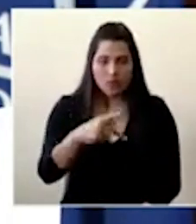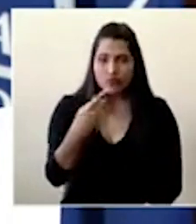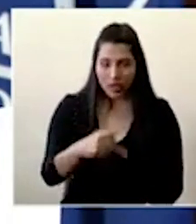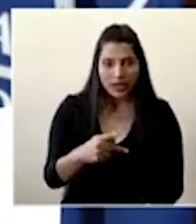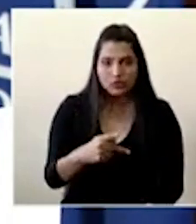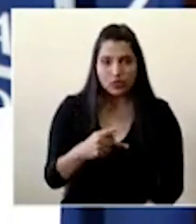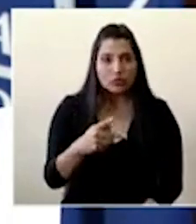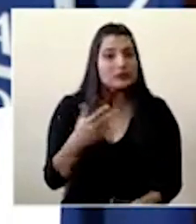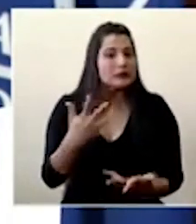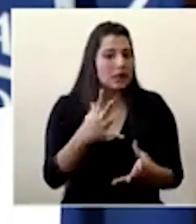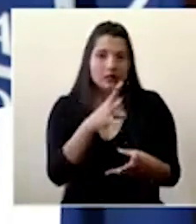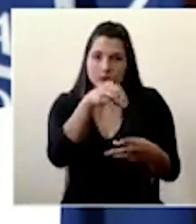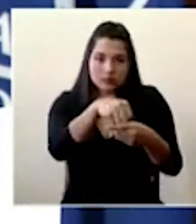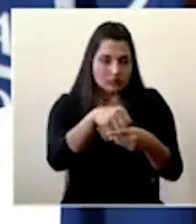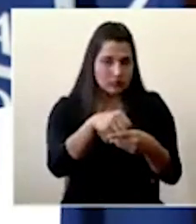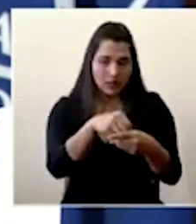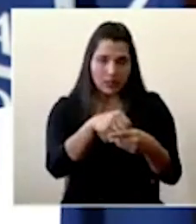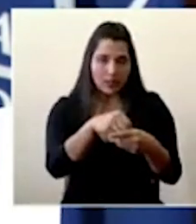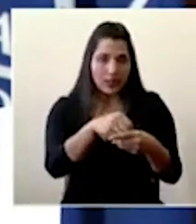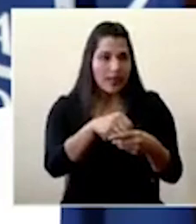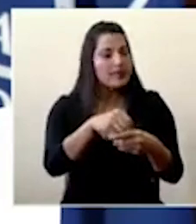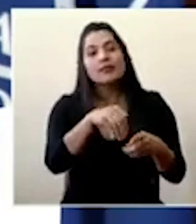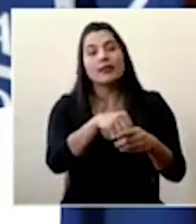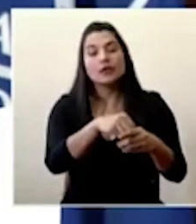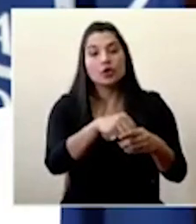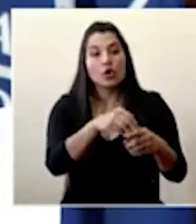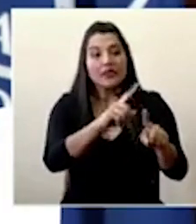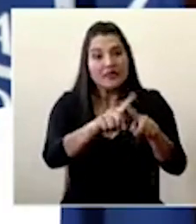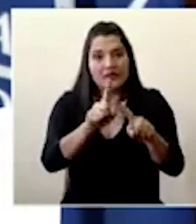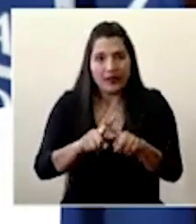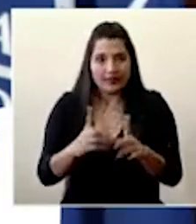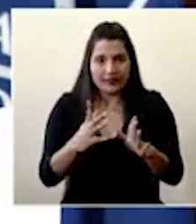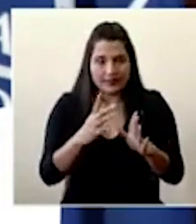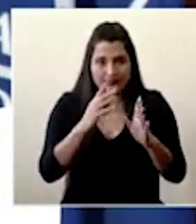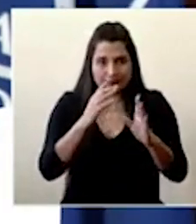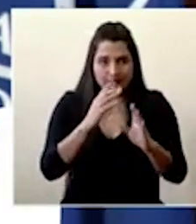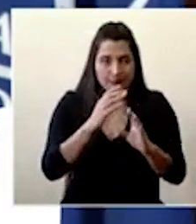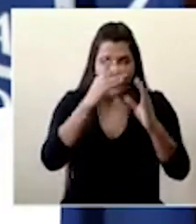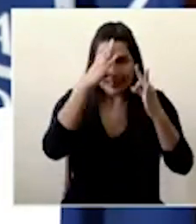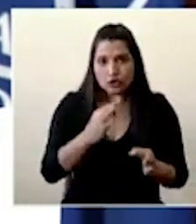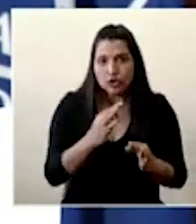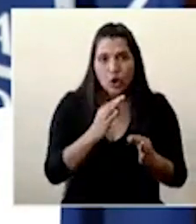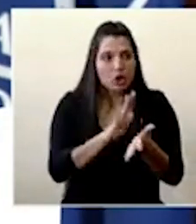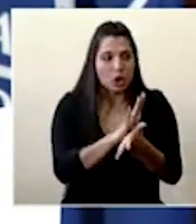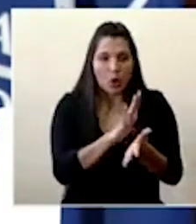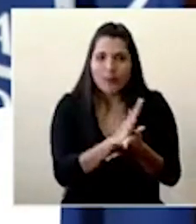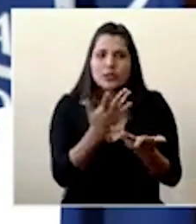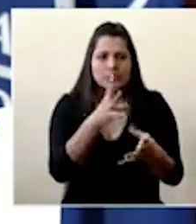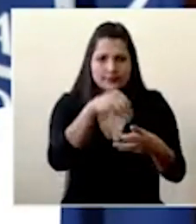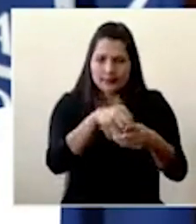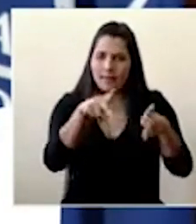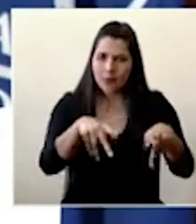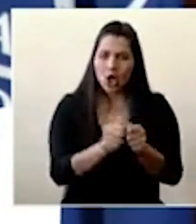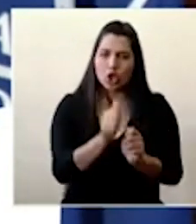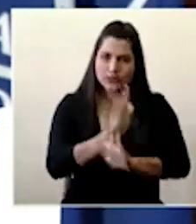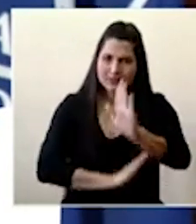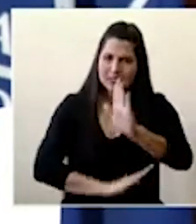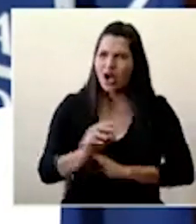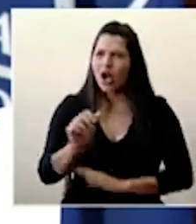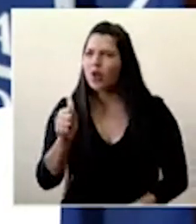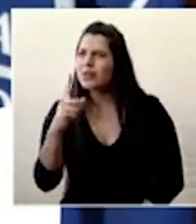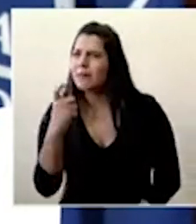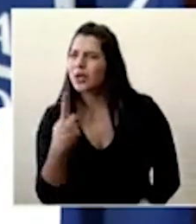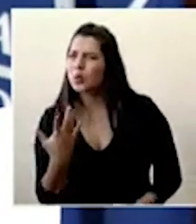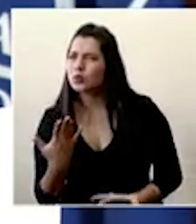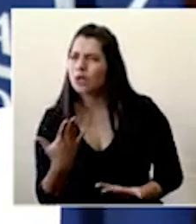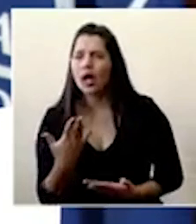están contemplados dentro de los diferentes lineamientos que se han estado emitiendo con respecto a ¿cuál era la otra pregunta? disculpa ¿cuáles son los